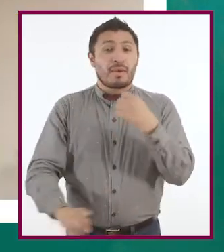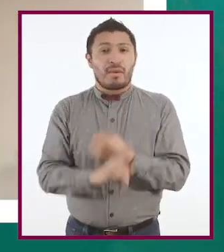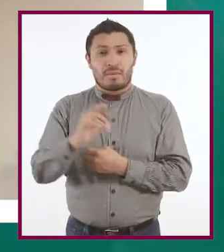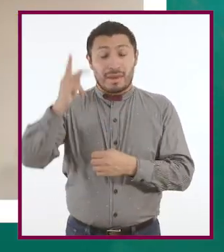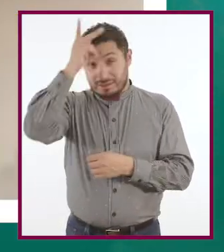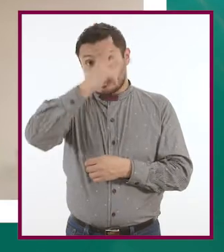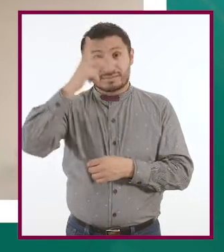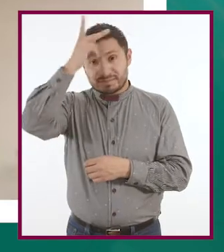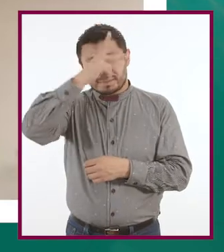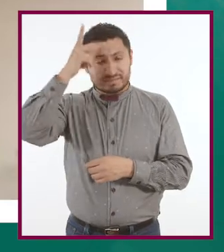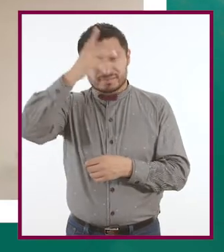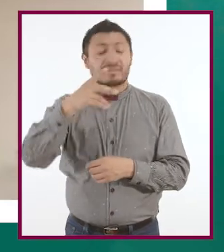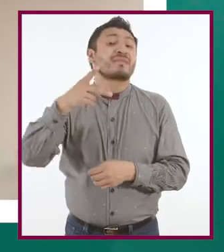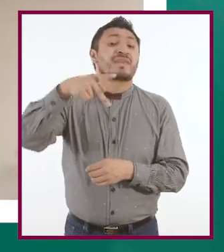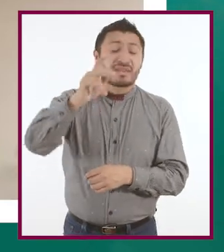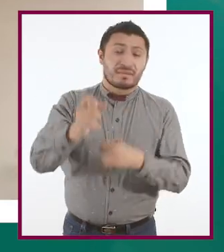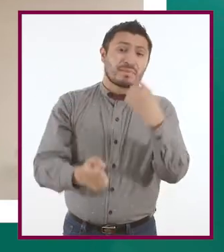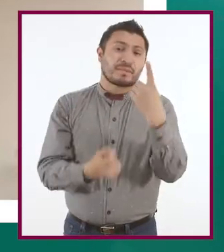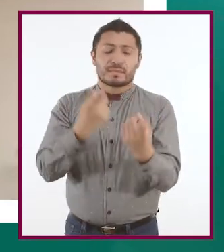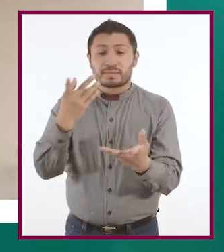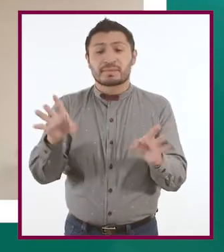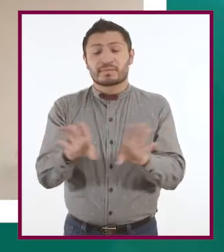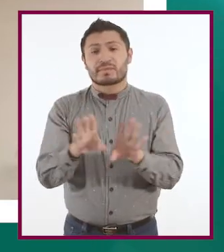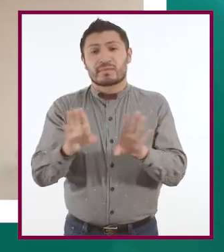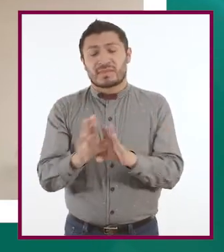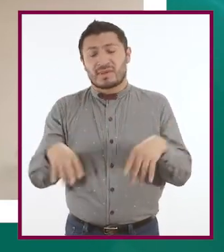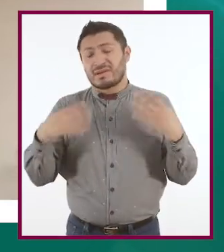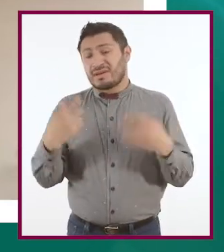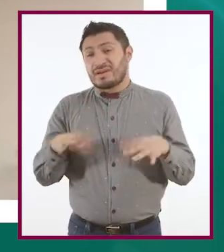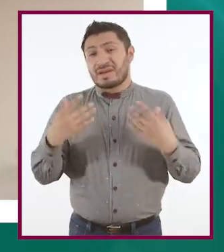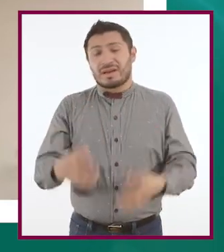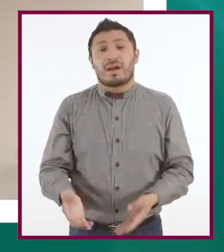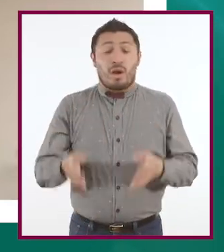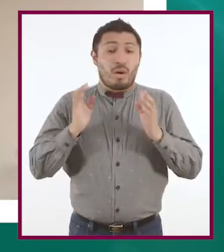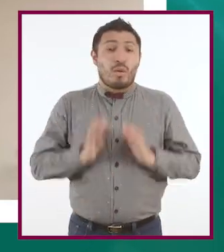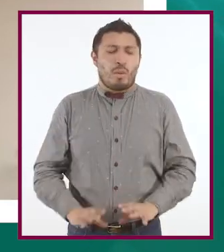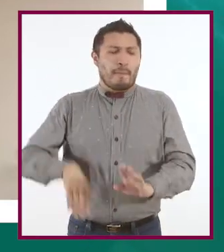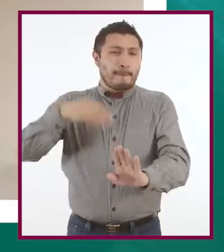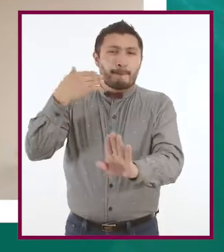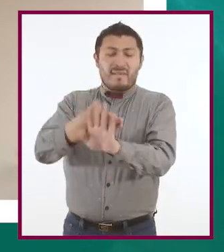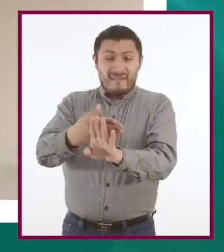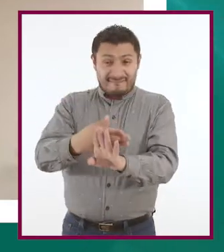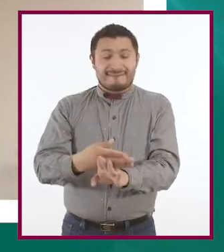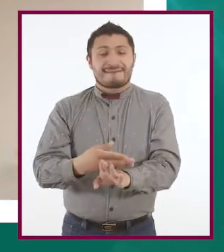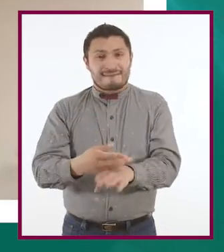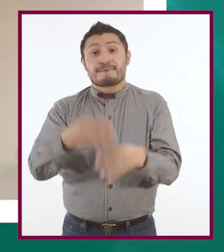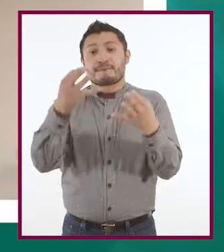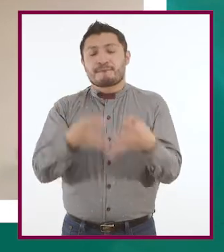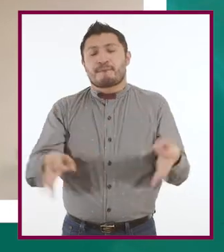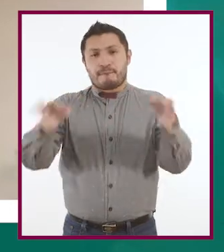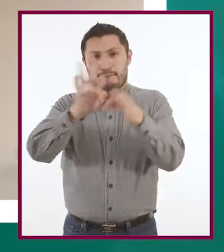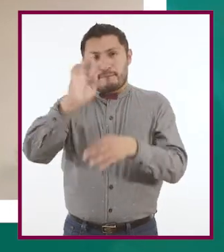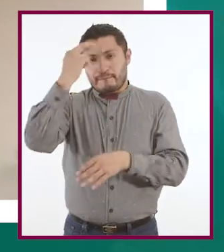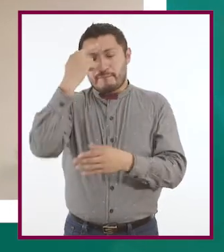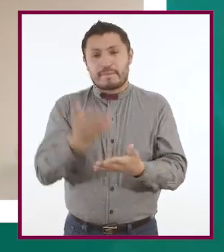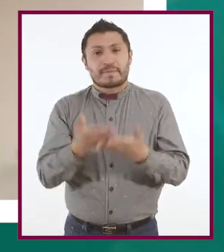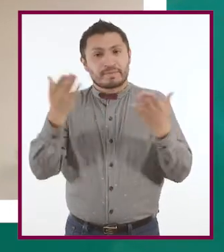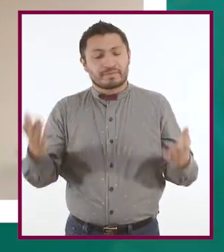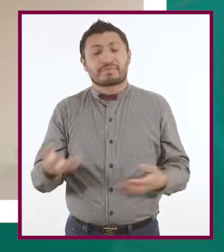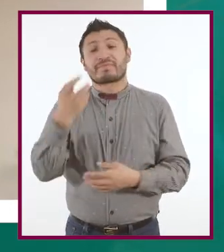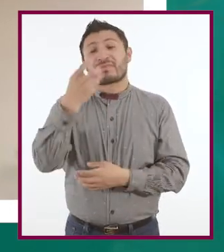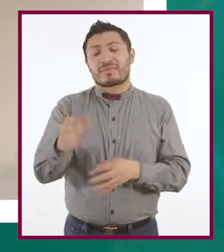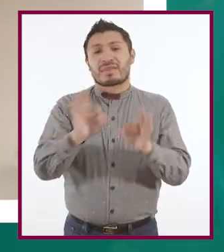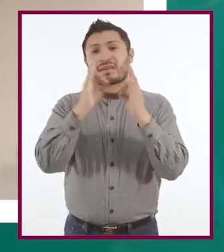psicológicas, pero en algunos casos ha llegado a consecuencias físicas. Es importante recordar que ahora estos medios